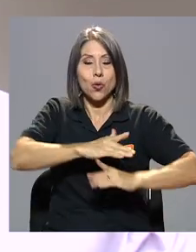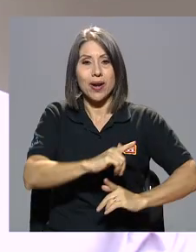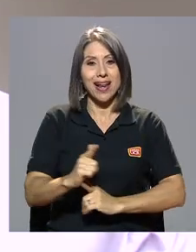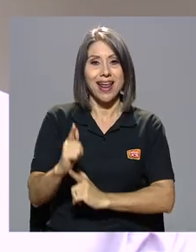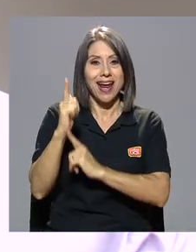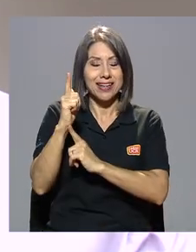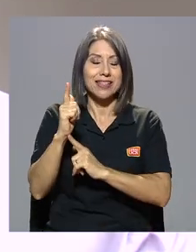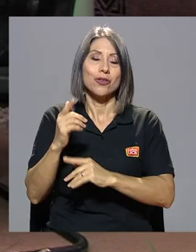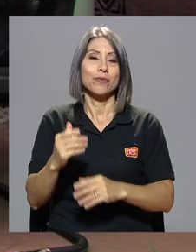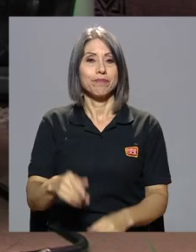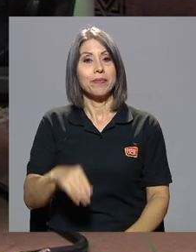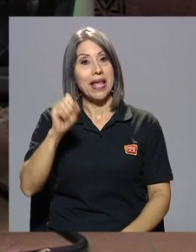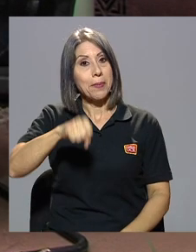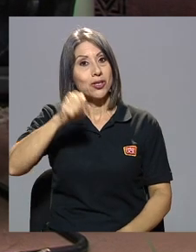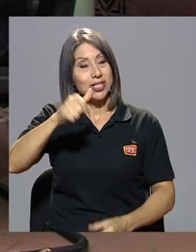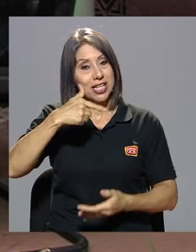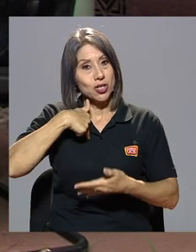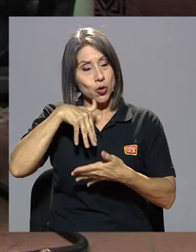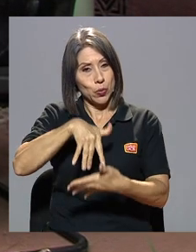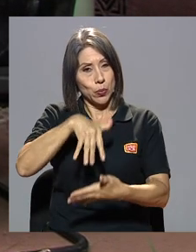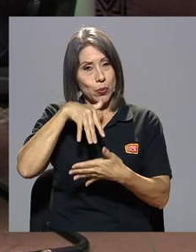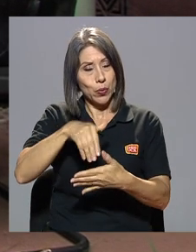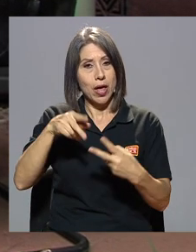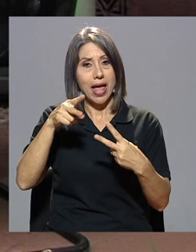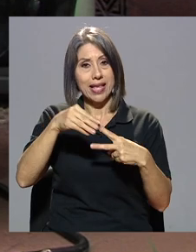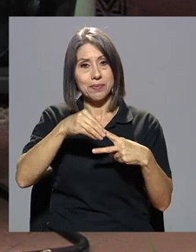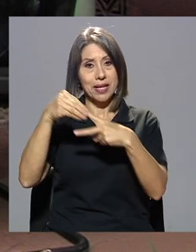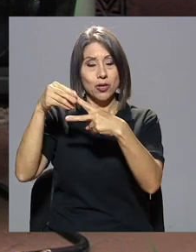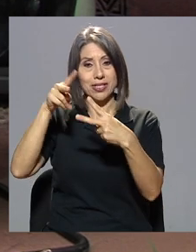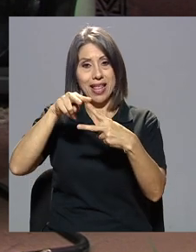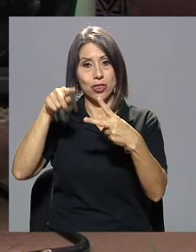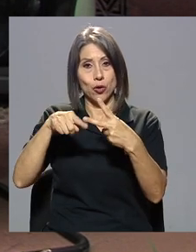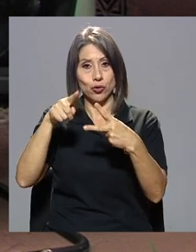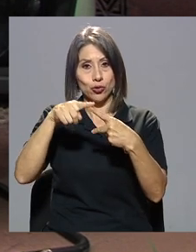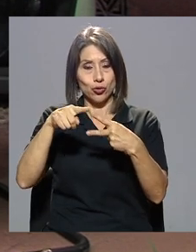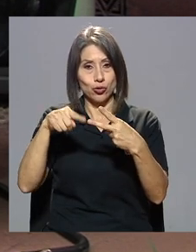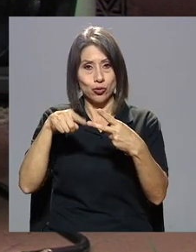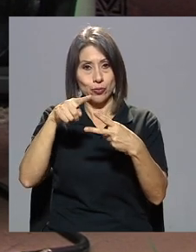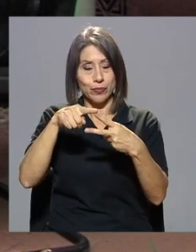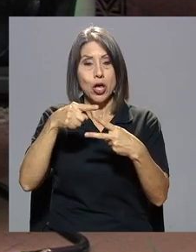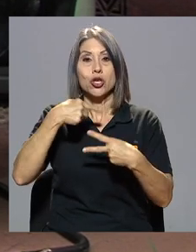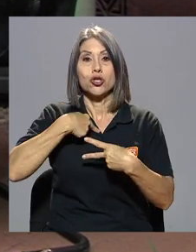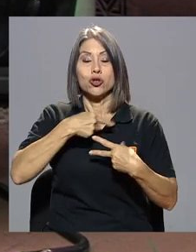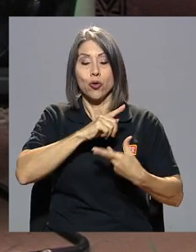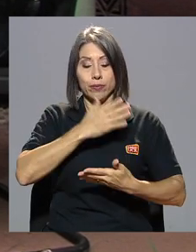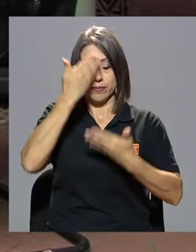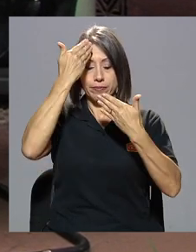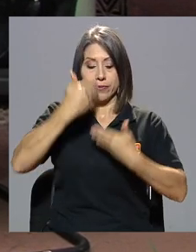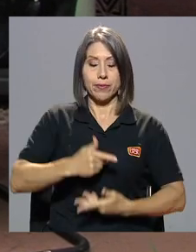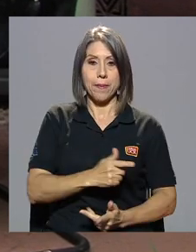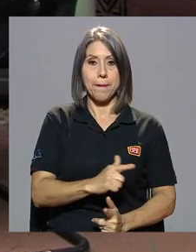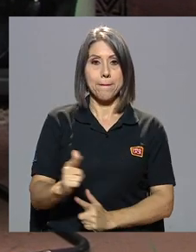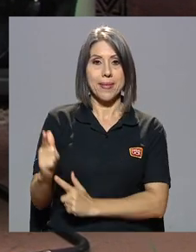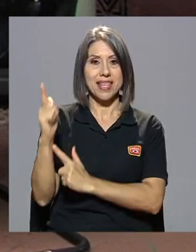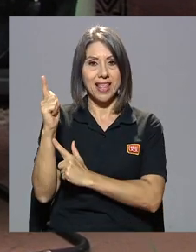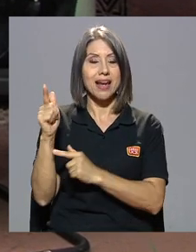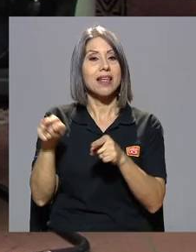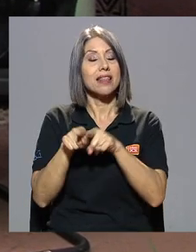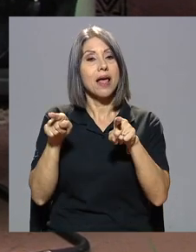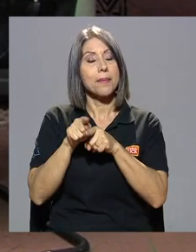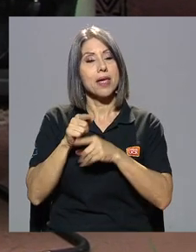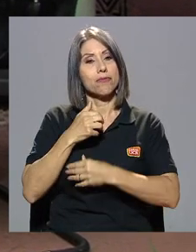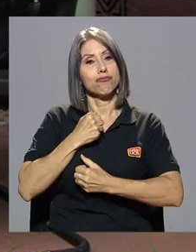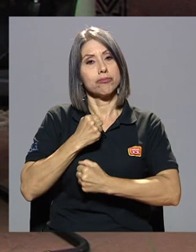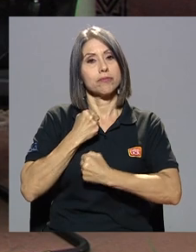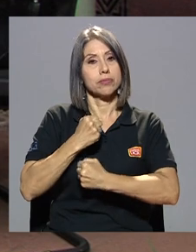sí me formé digamos como especialista en dos campos me hice militar y estudié también